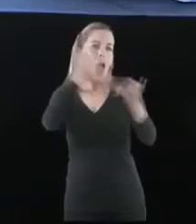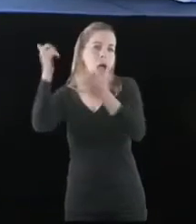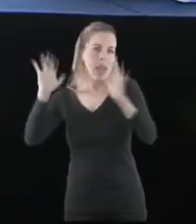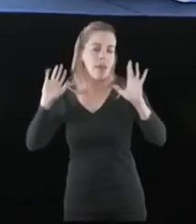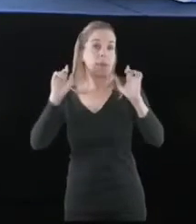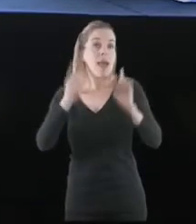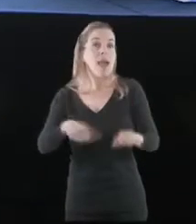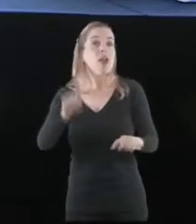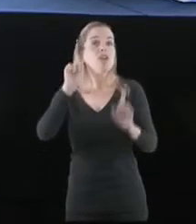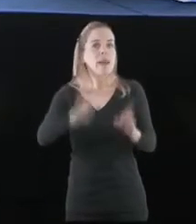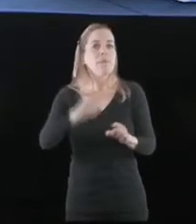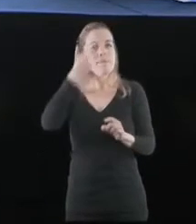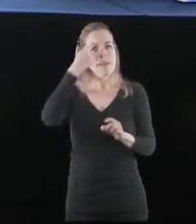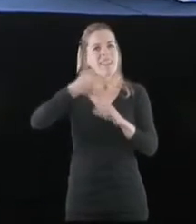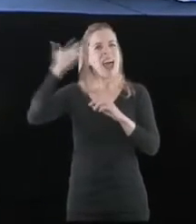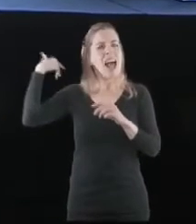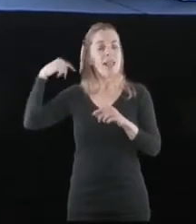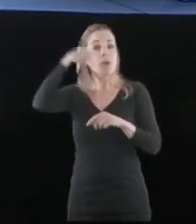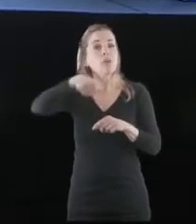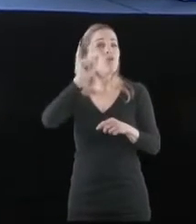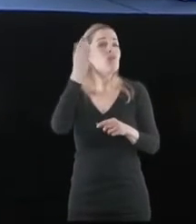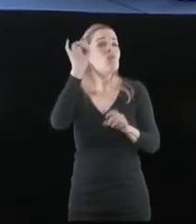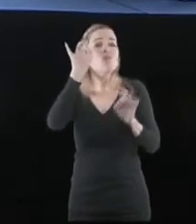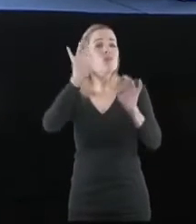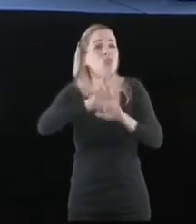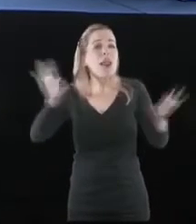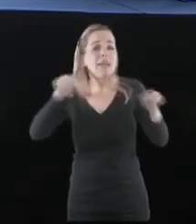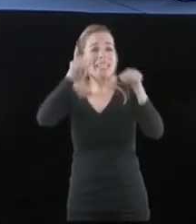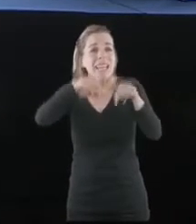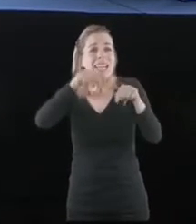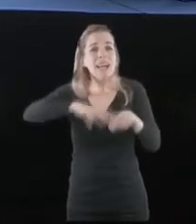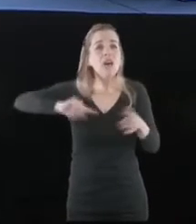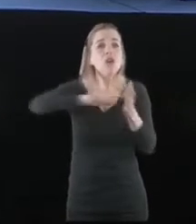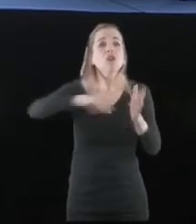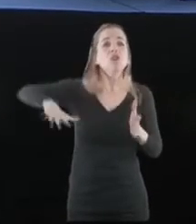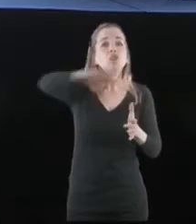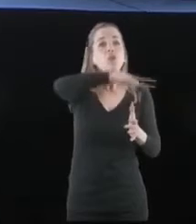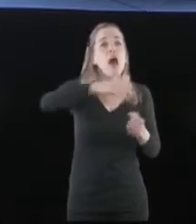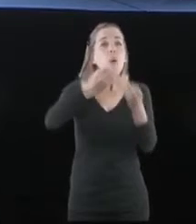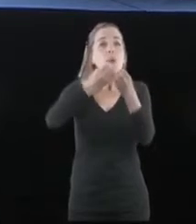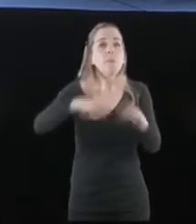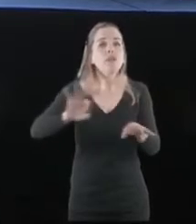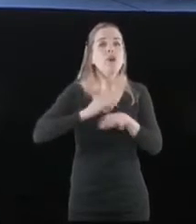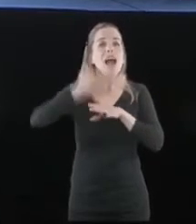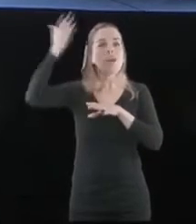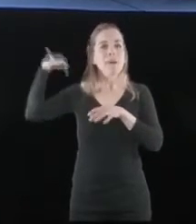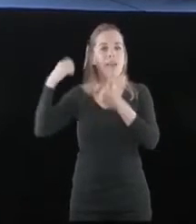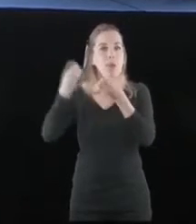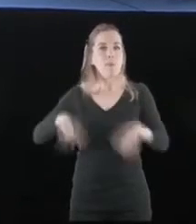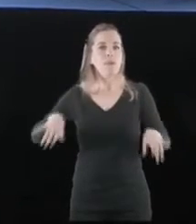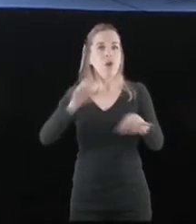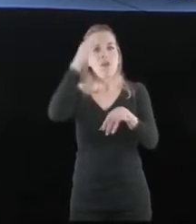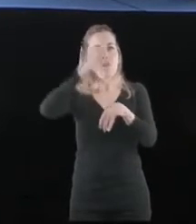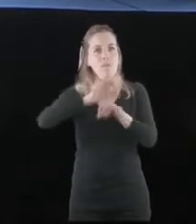el único paso internacional que quedó abierto en la Argentina cuando se iniciaba la pandemia y por acá